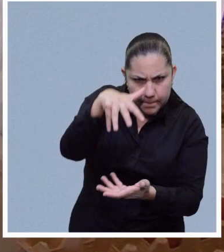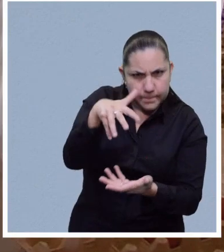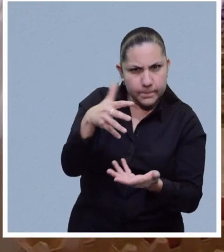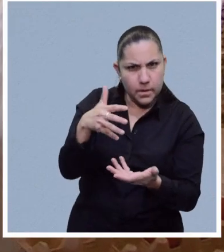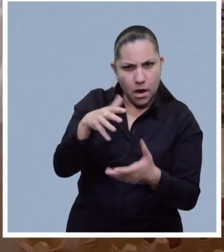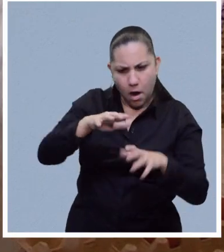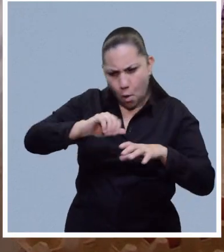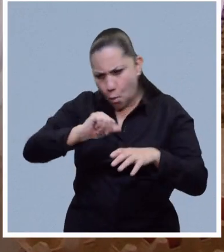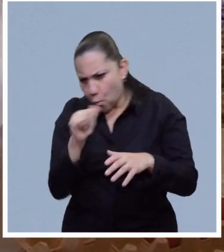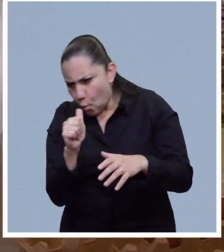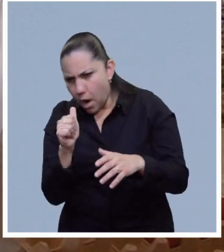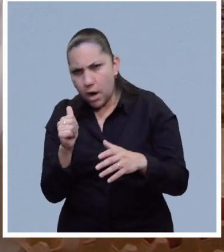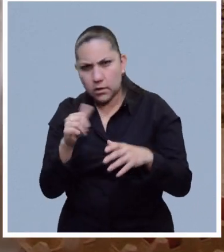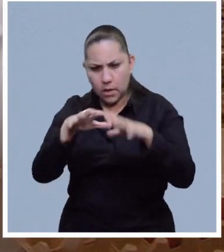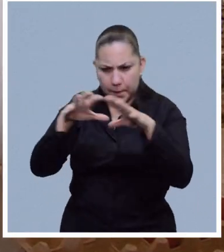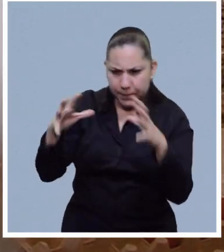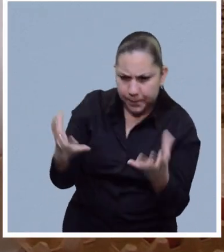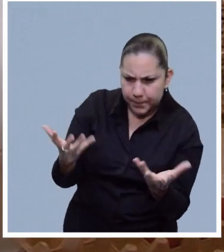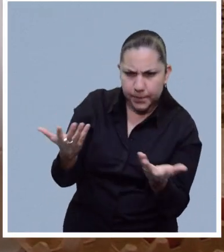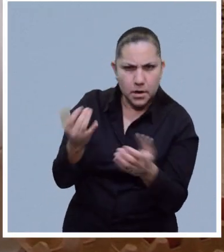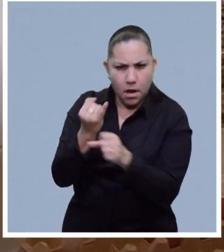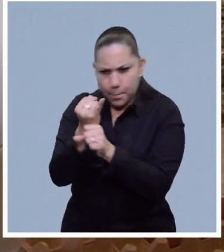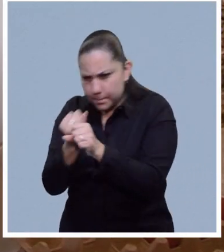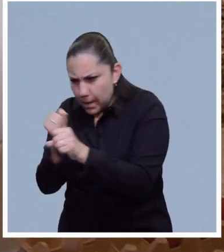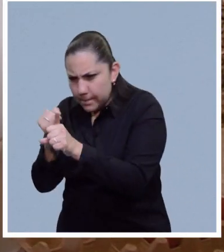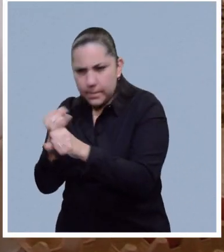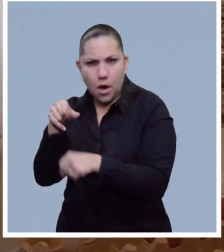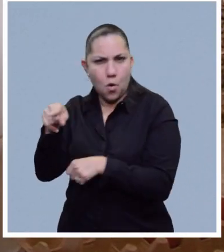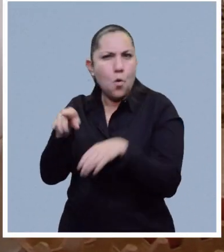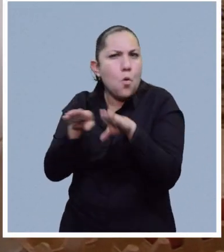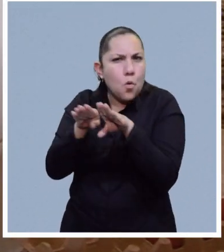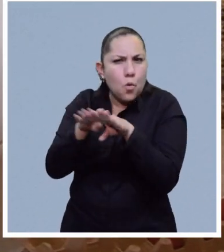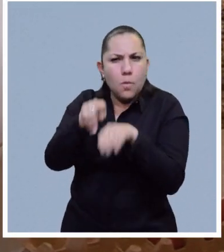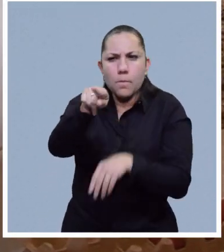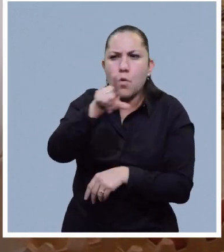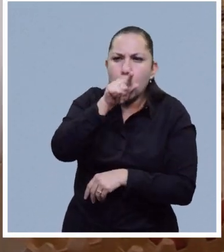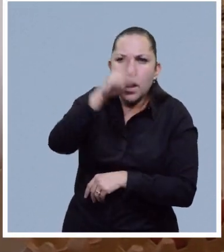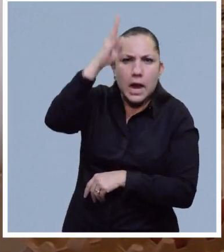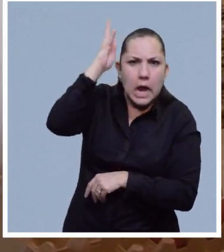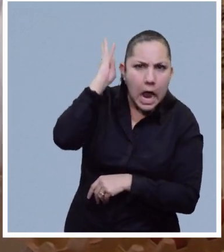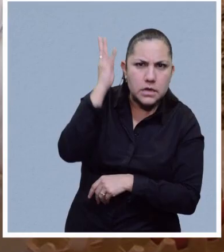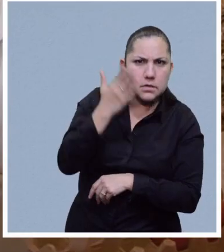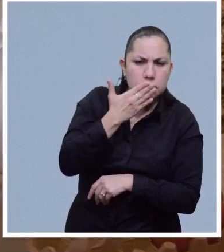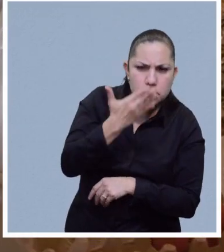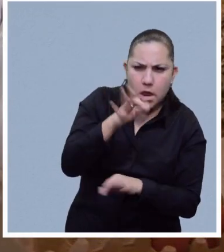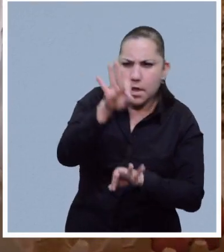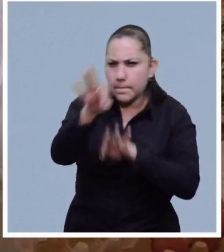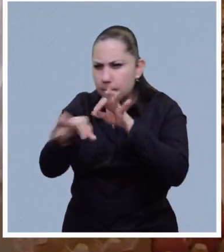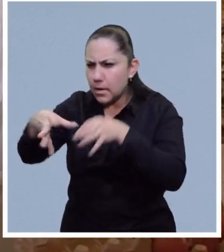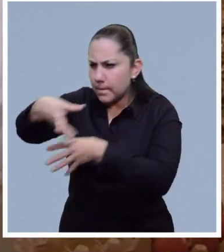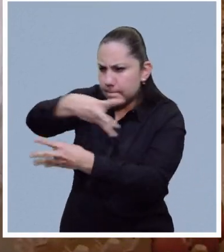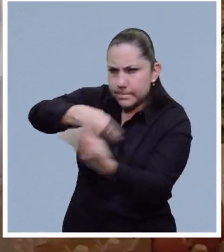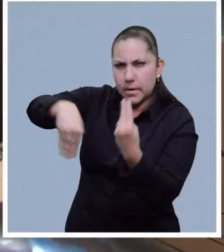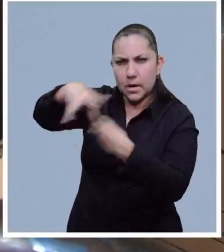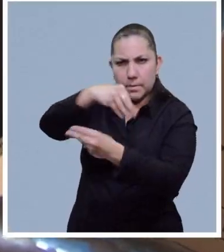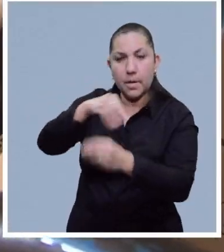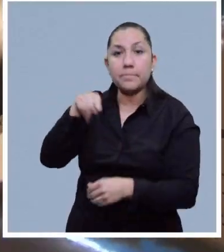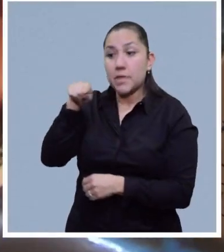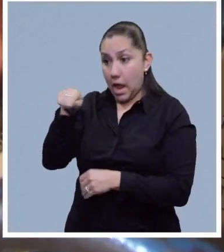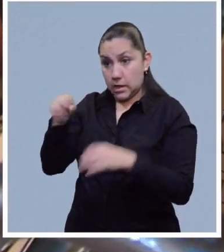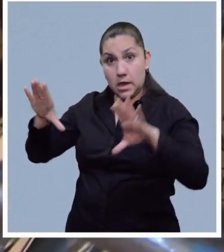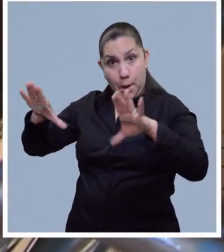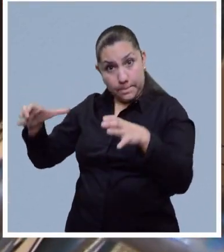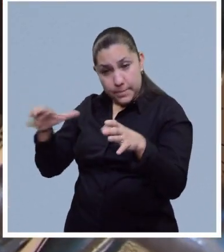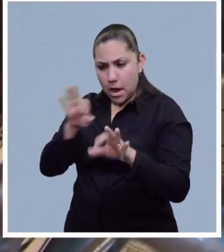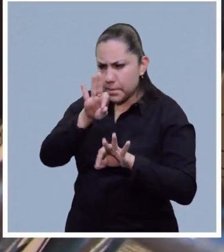clasificación, empaque y almacenamiento del producto, y también recaban la información necesaria para el correcto manejo de las gallinas. Y